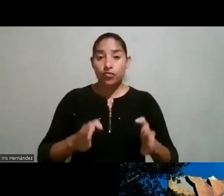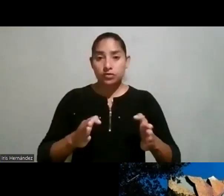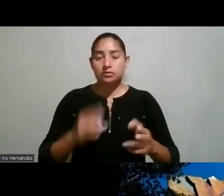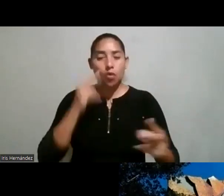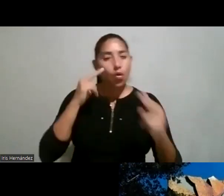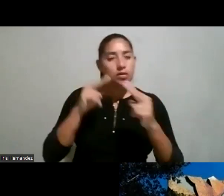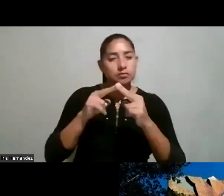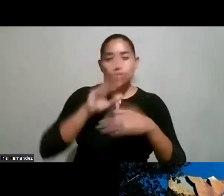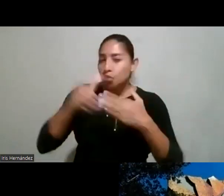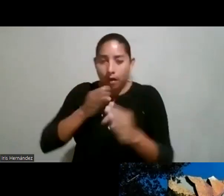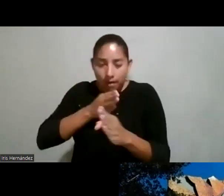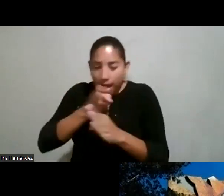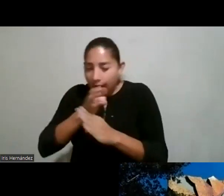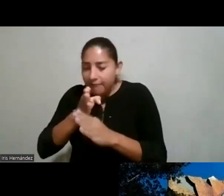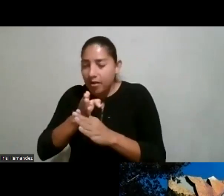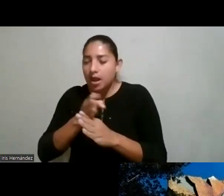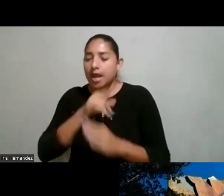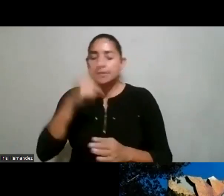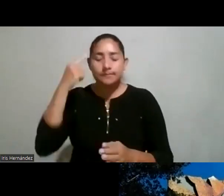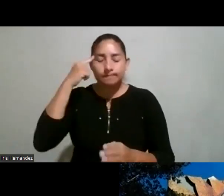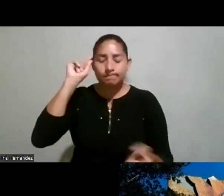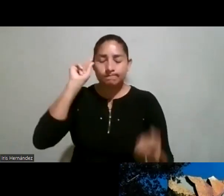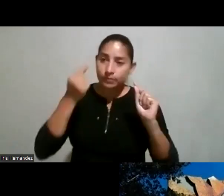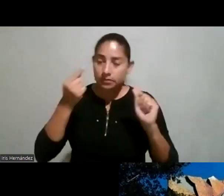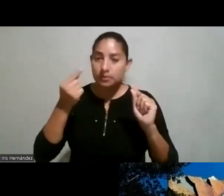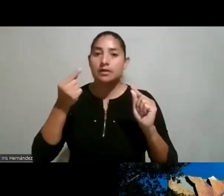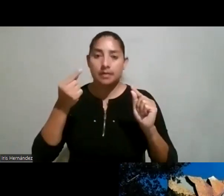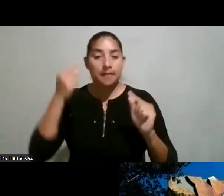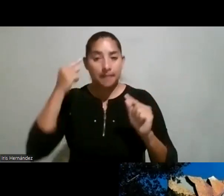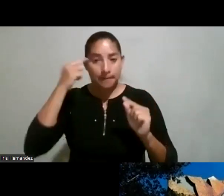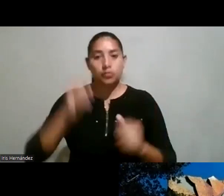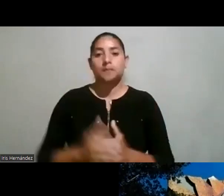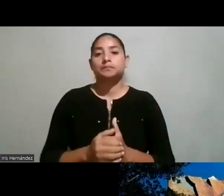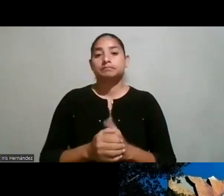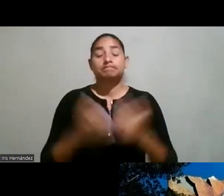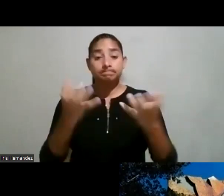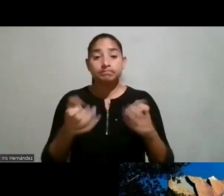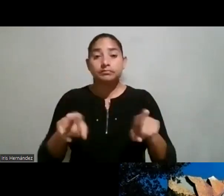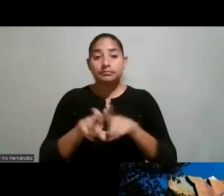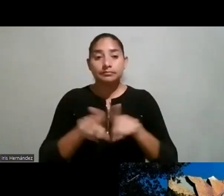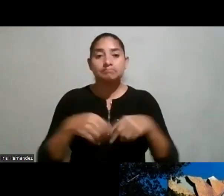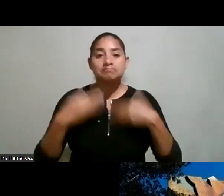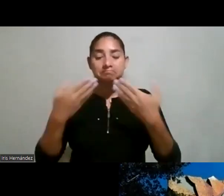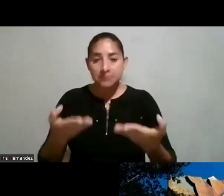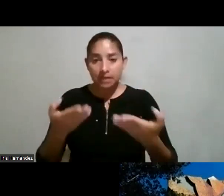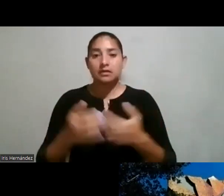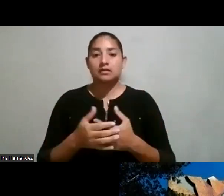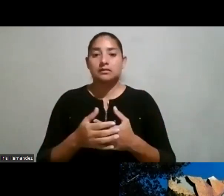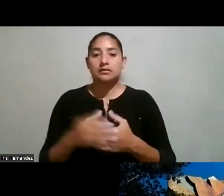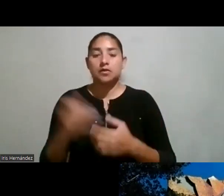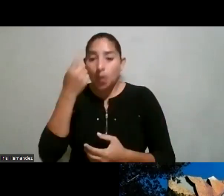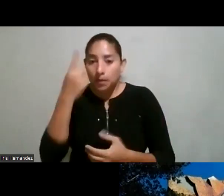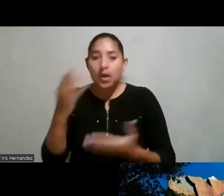conozcamos todas las carreras pues ese es el chip que tenemos que que ir cambiando queríamos darles también entendiendo